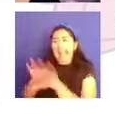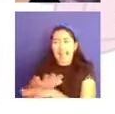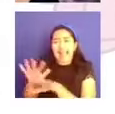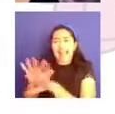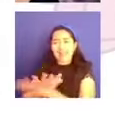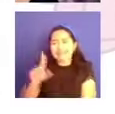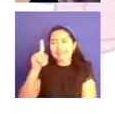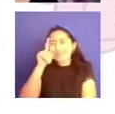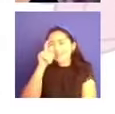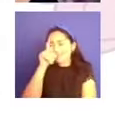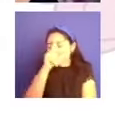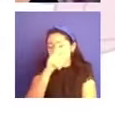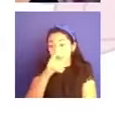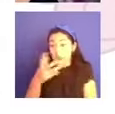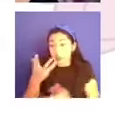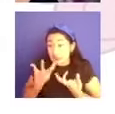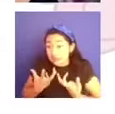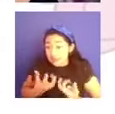dolor es inevitable.